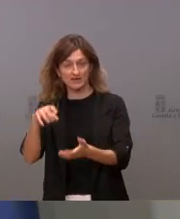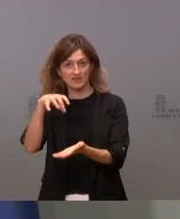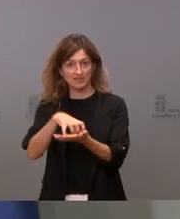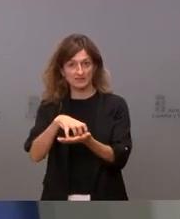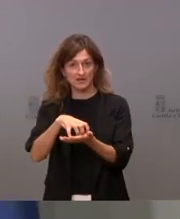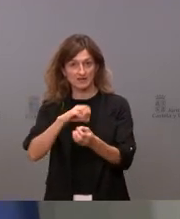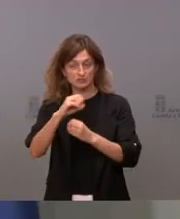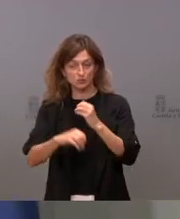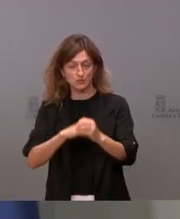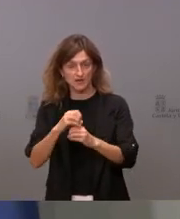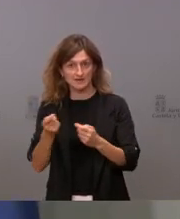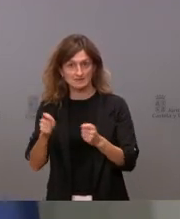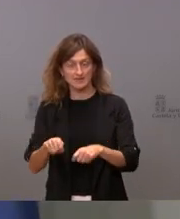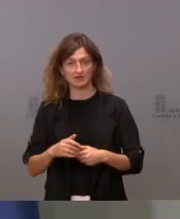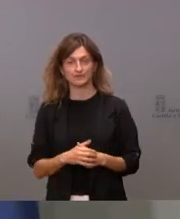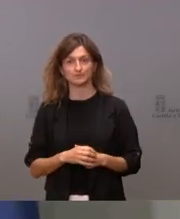nucleares